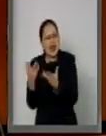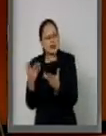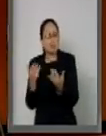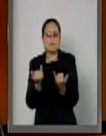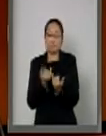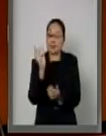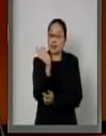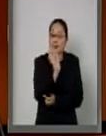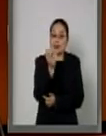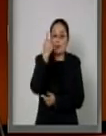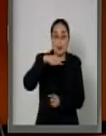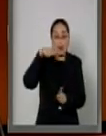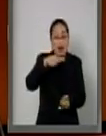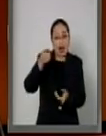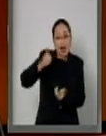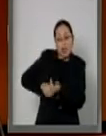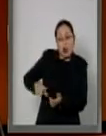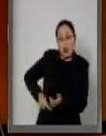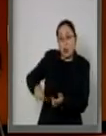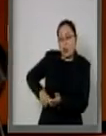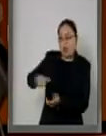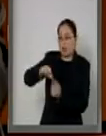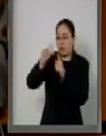representar para las finanzas del país.